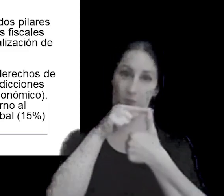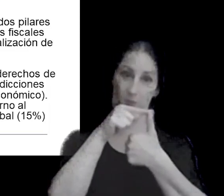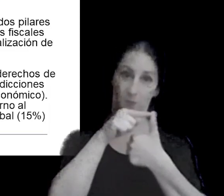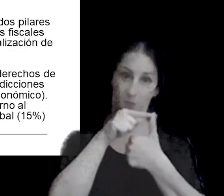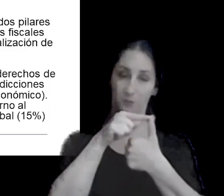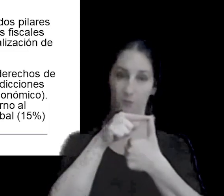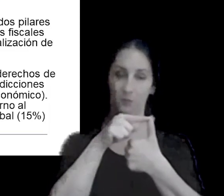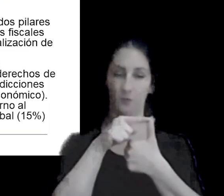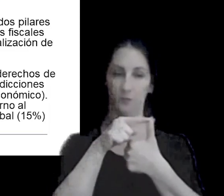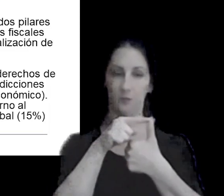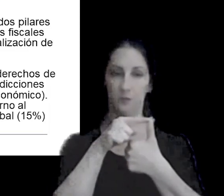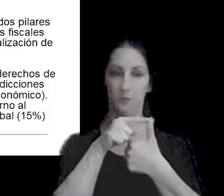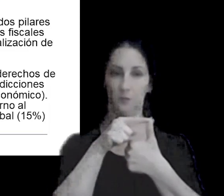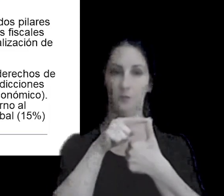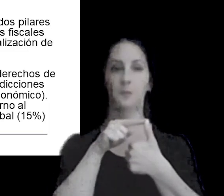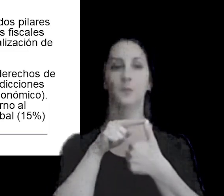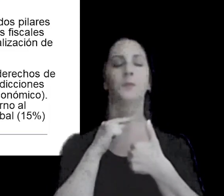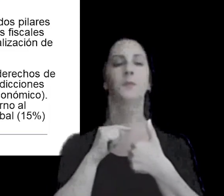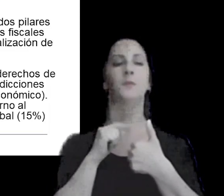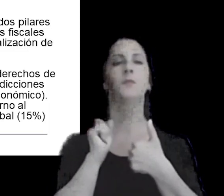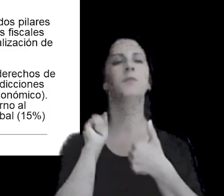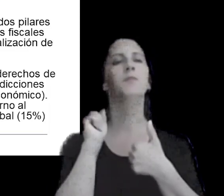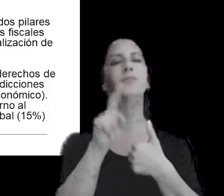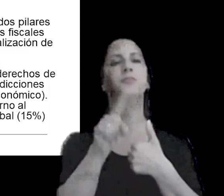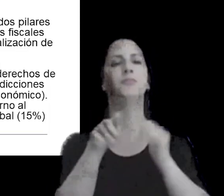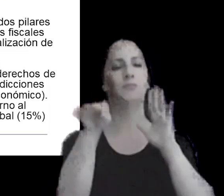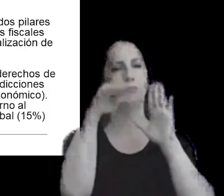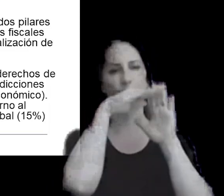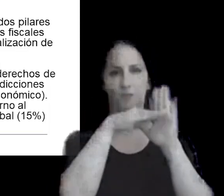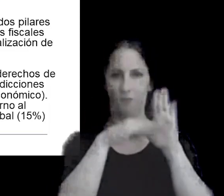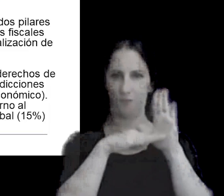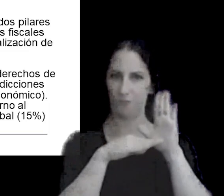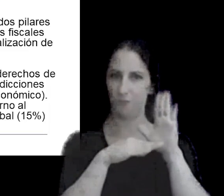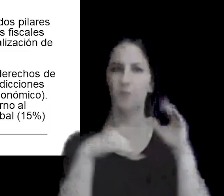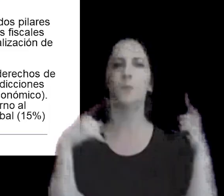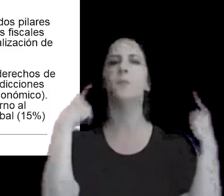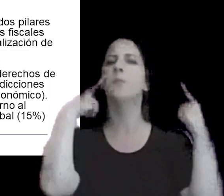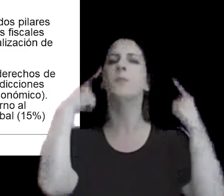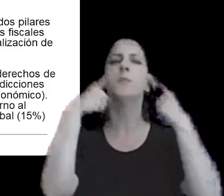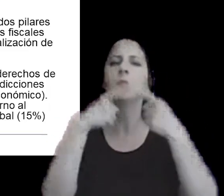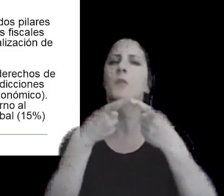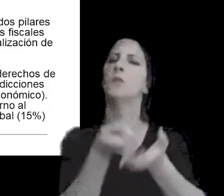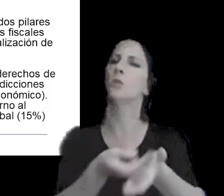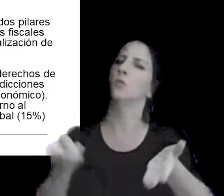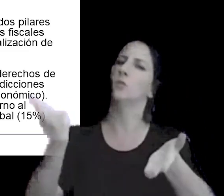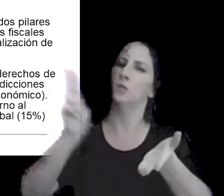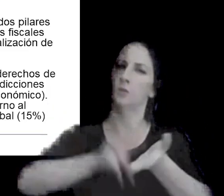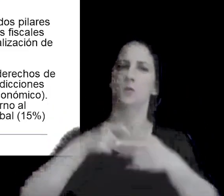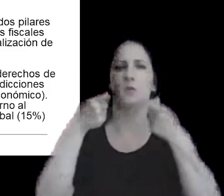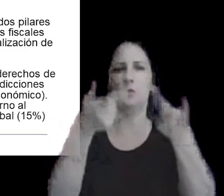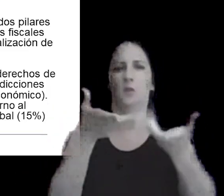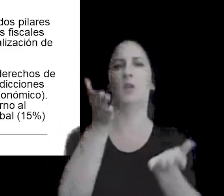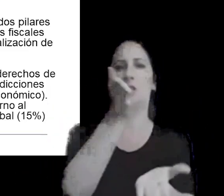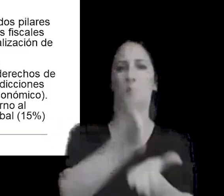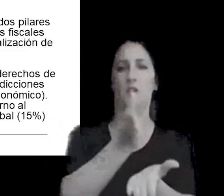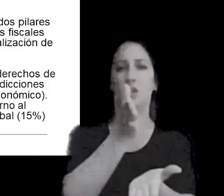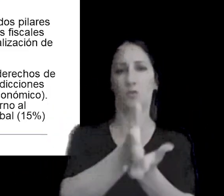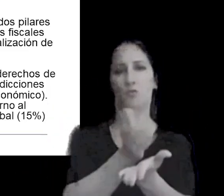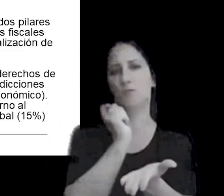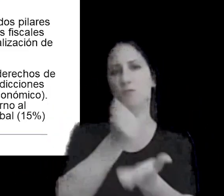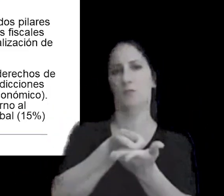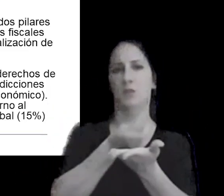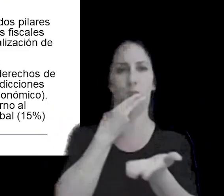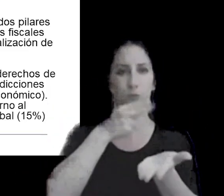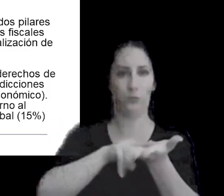se corresponden con reglas a los fines de reasignar los derechos de tributación